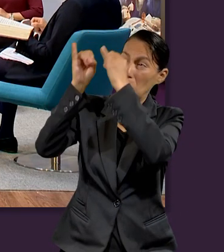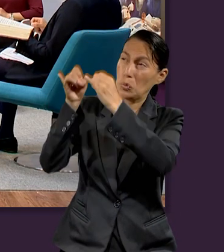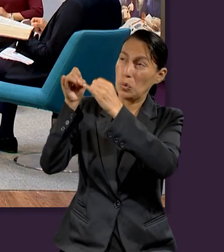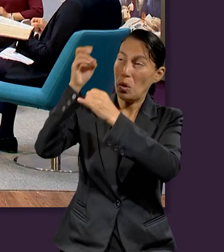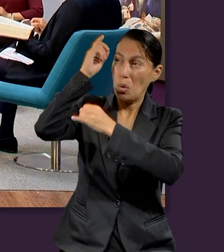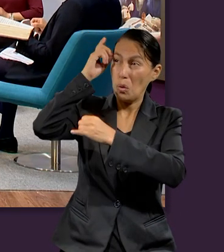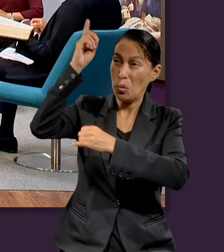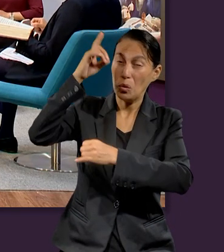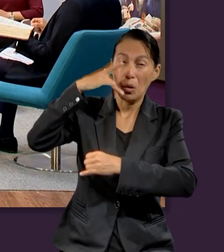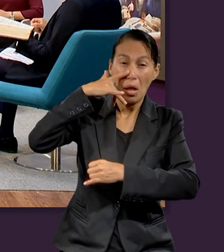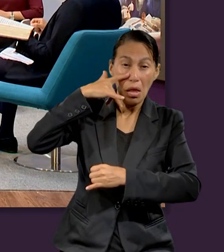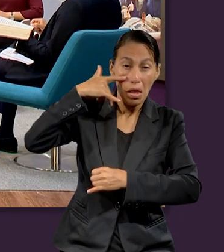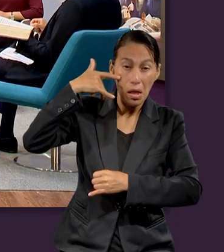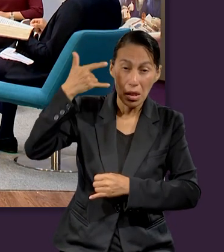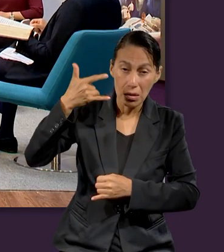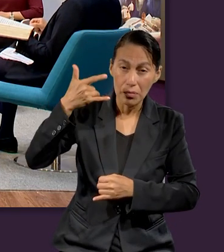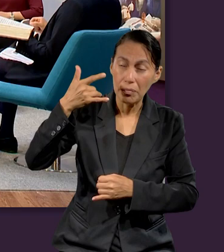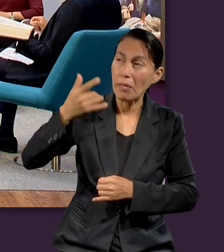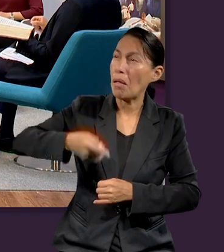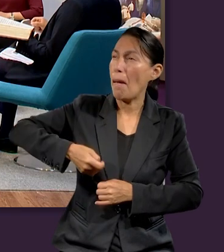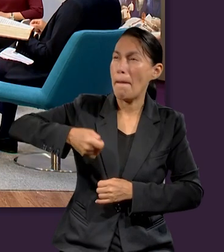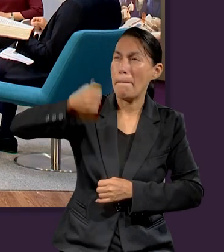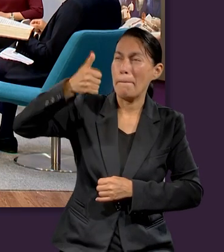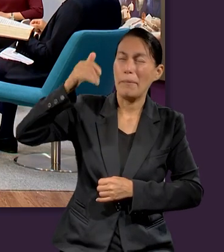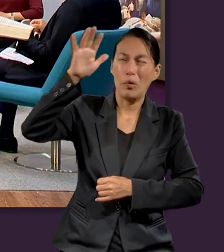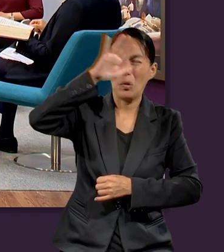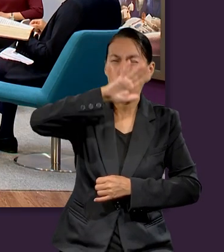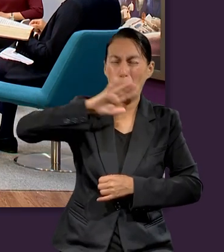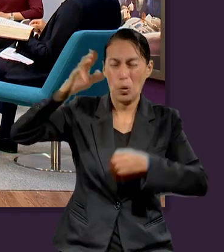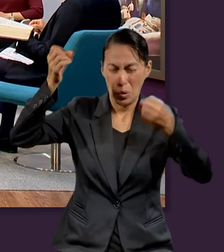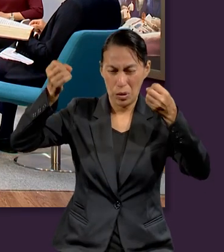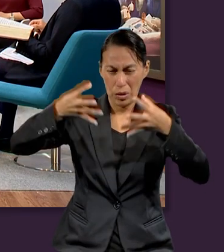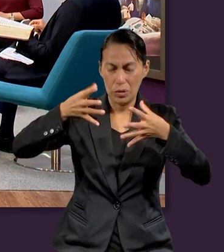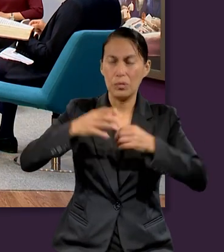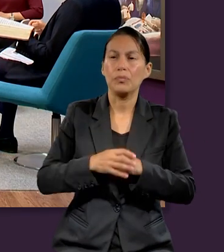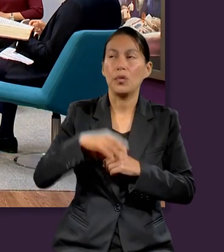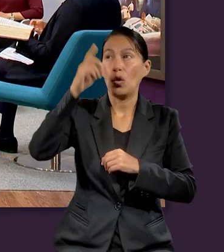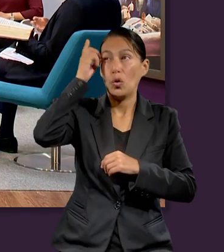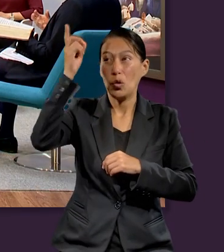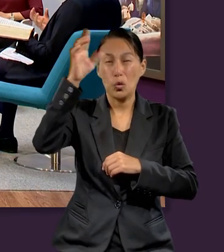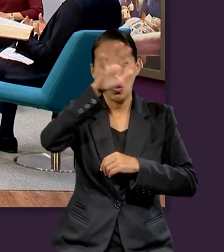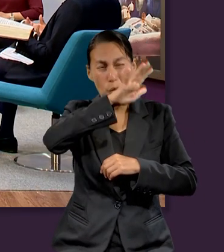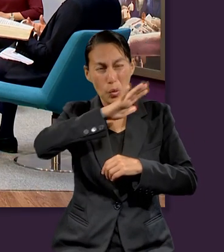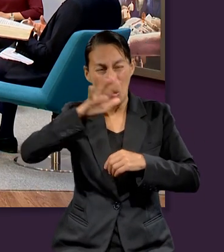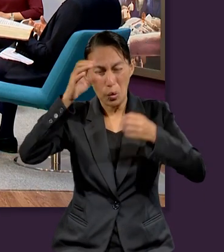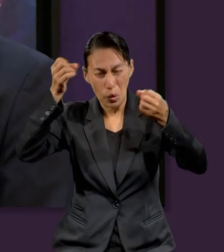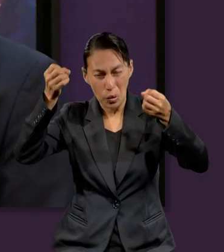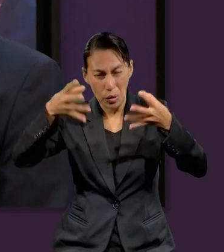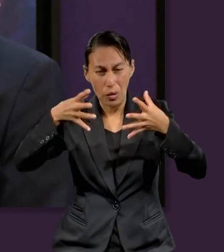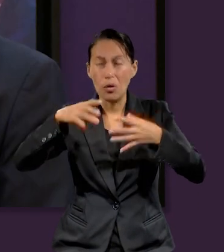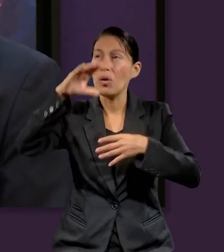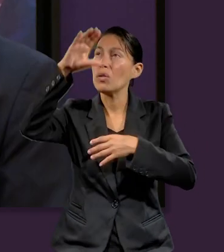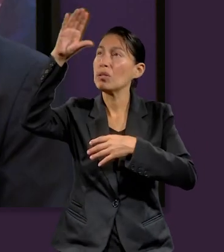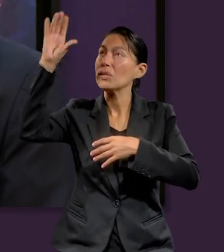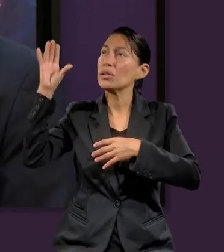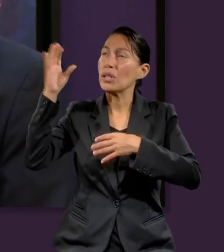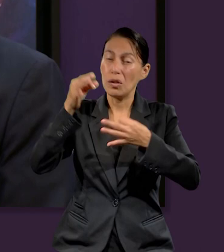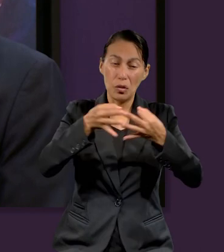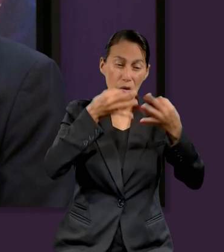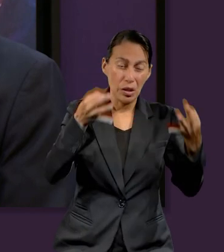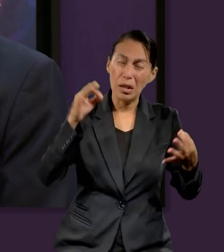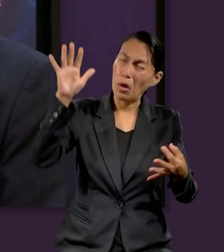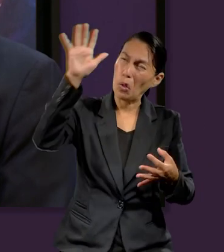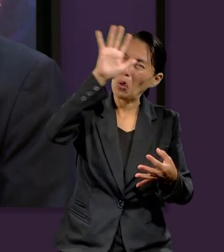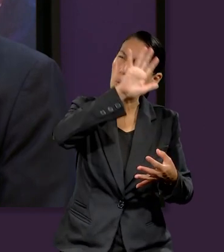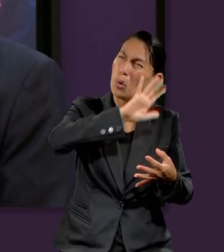invisible, el primogénito de toda creación, porque en Él fueron creadas todas las cosas, las que hay en los cielos y en la